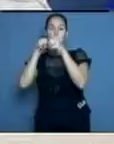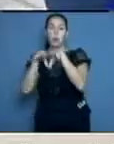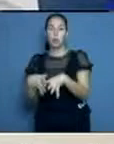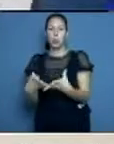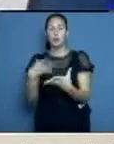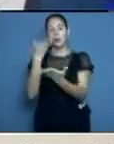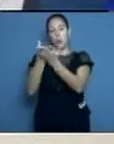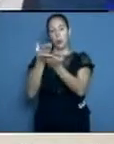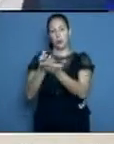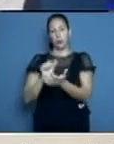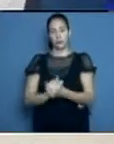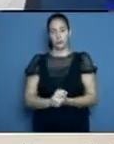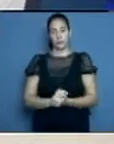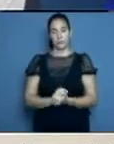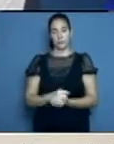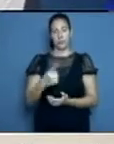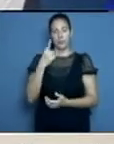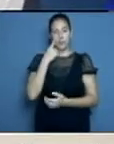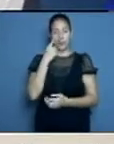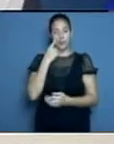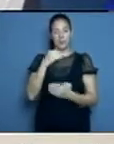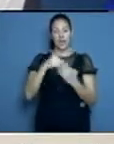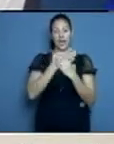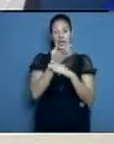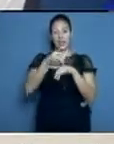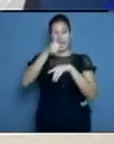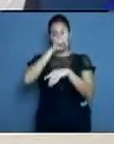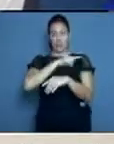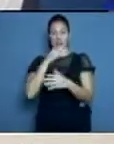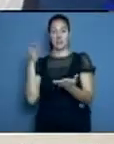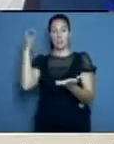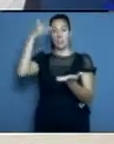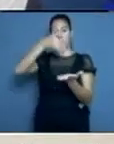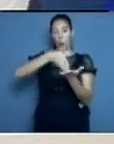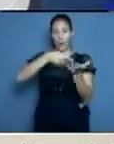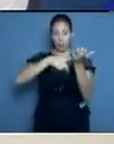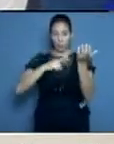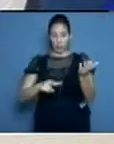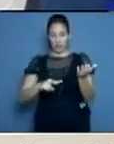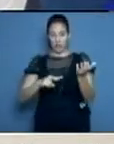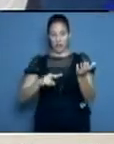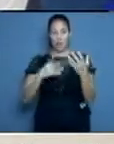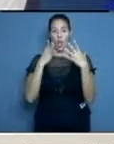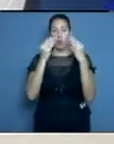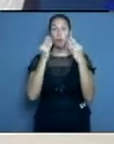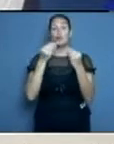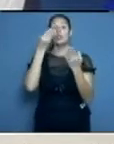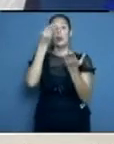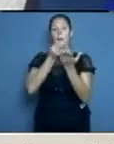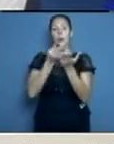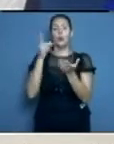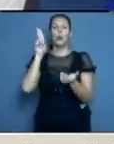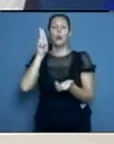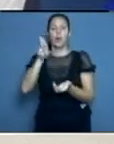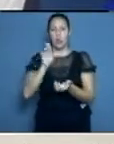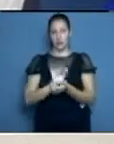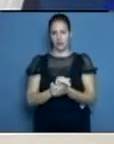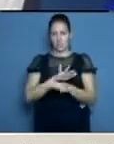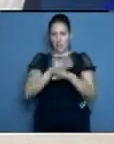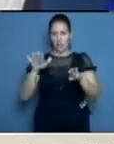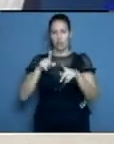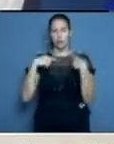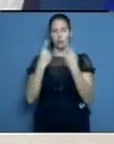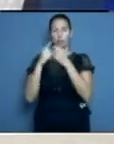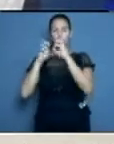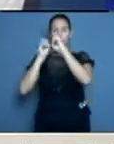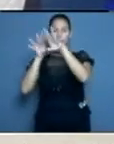de ayer recibimos y está en distribución y en todos los policlínicos hoy estamos ubicando los test para garantizar. Y estamos